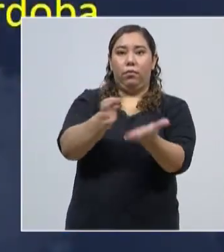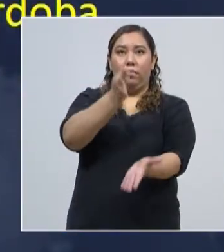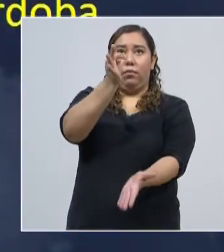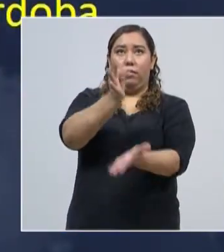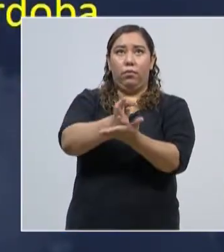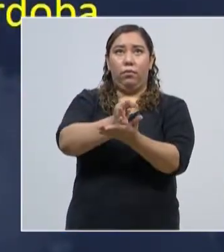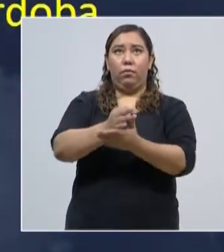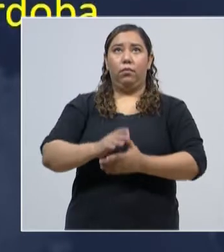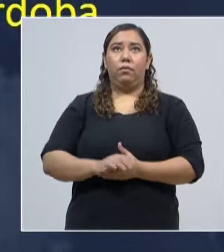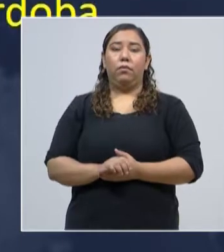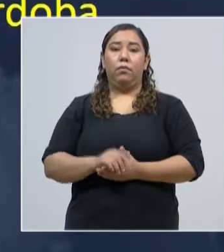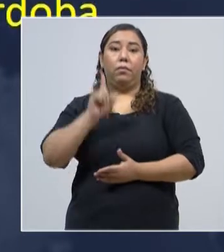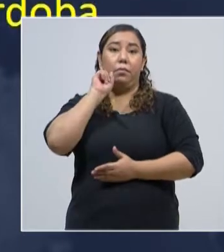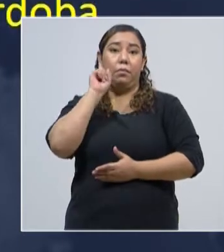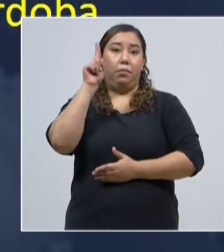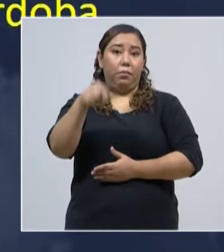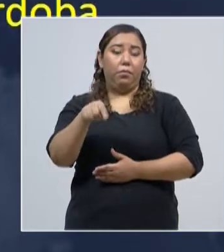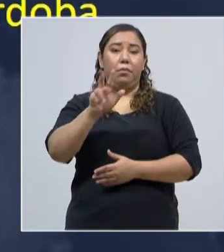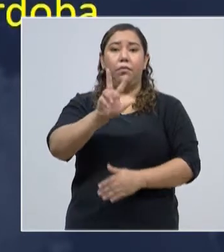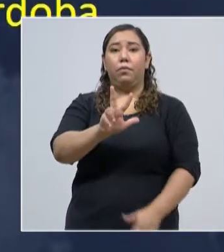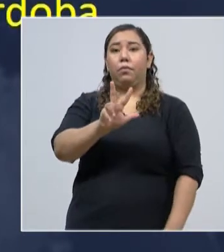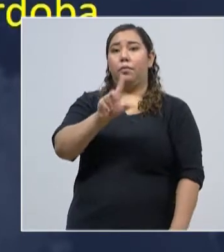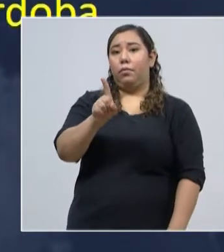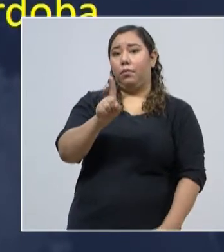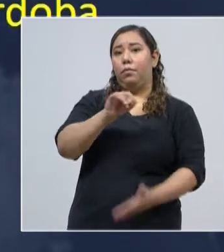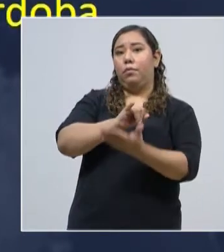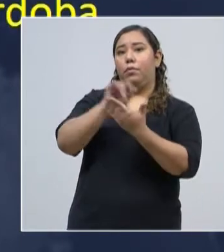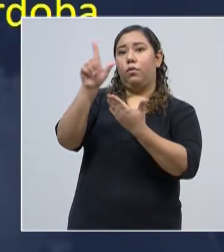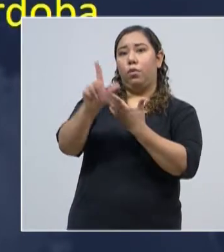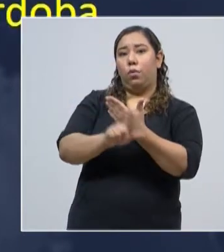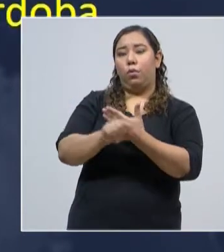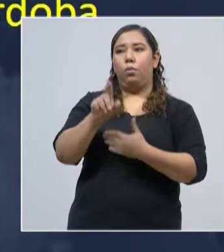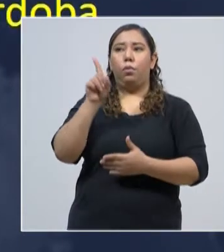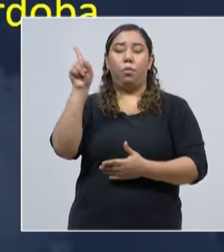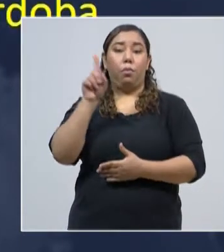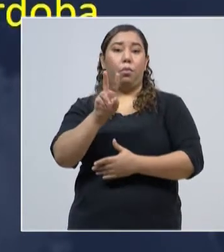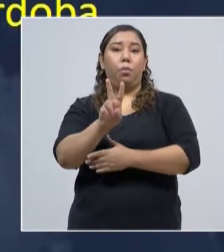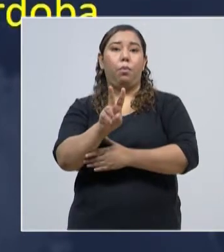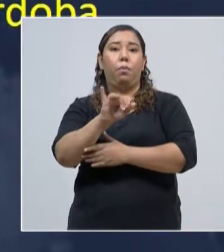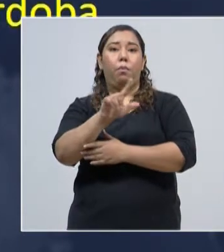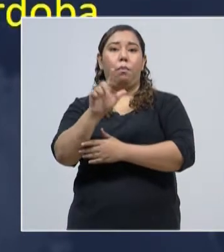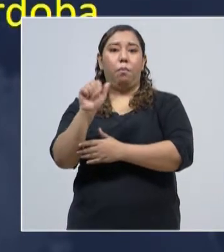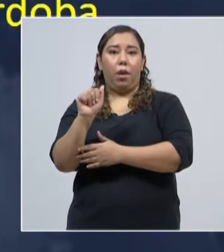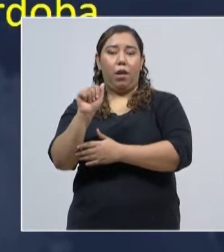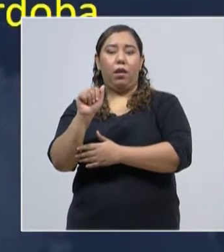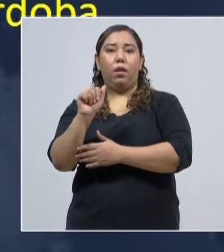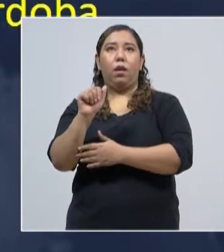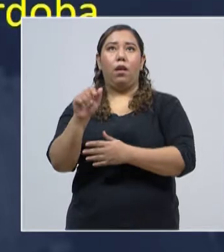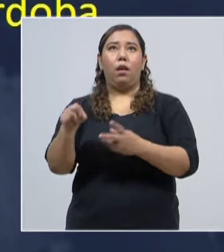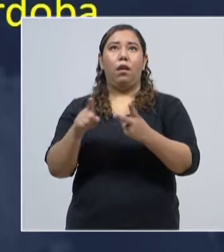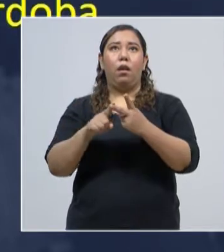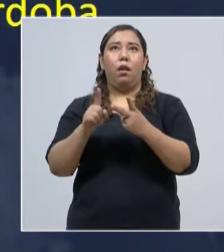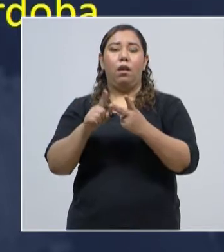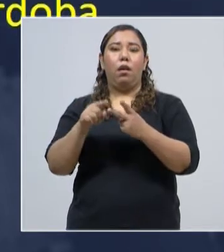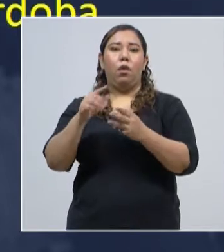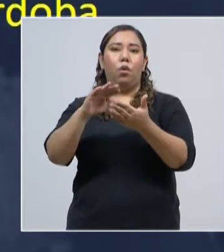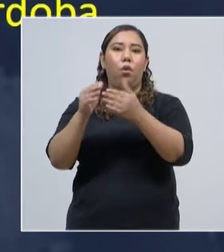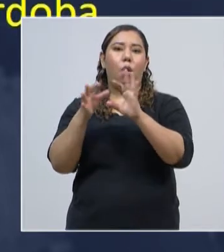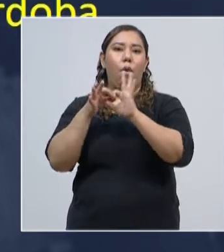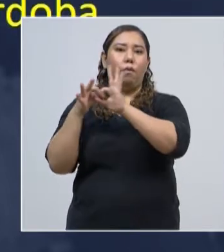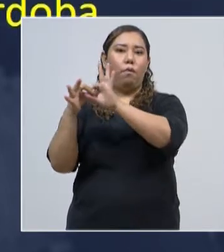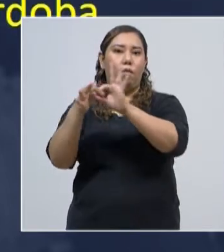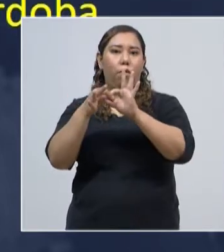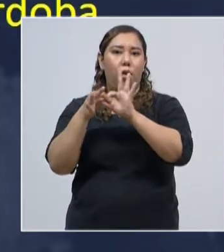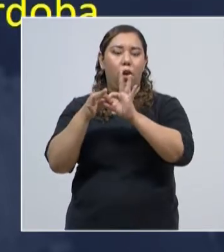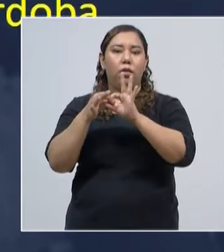siguientes colonias. Mañana 31 de julio, en las colonias Villa Cristina, colonia Fuerzas Unidas, colonia Altos de